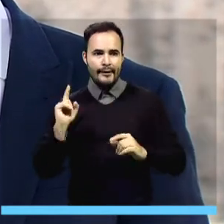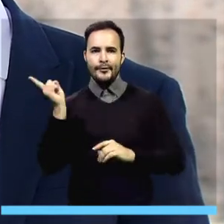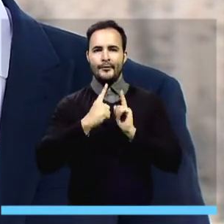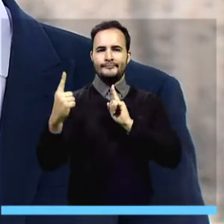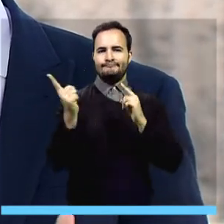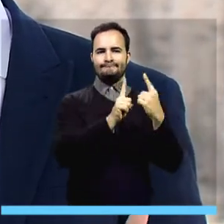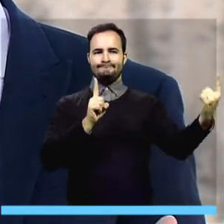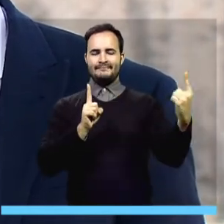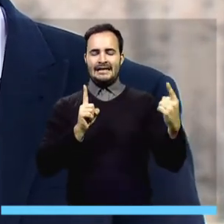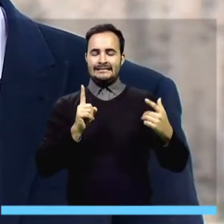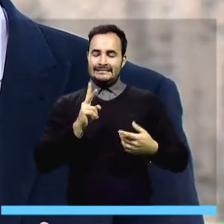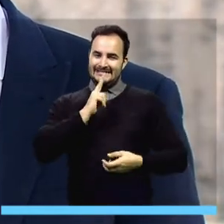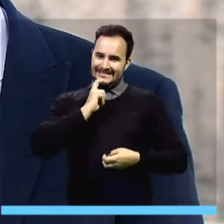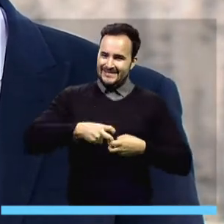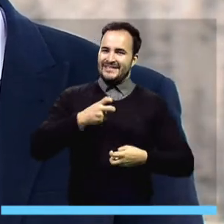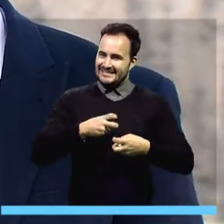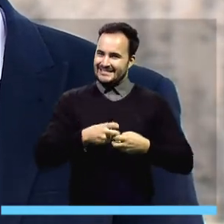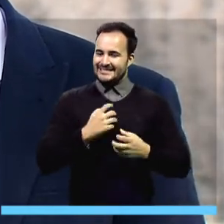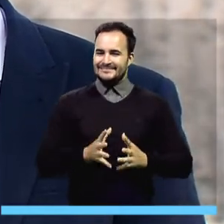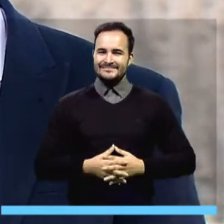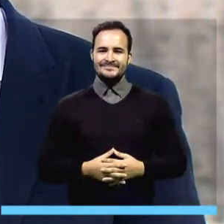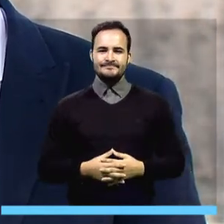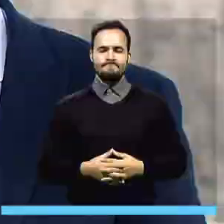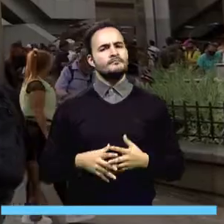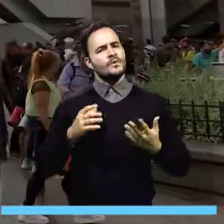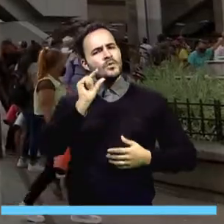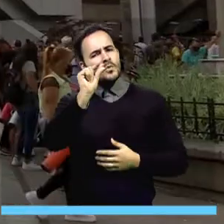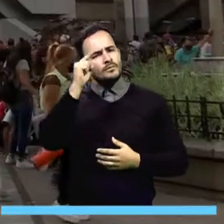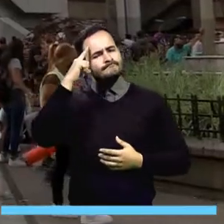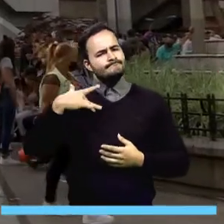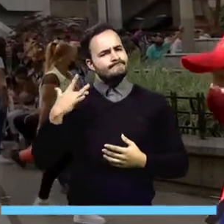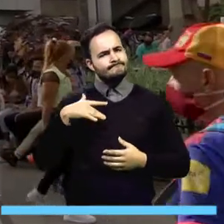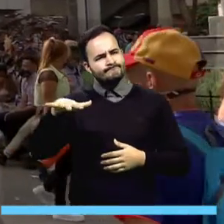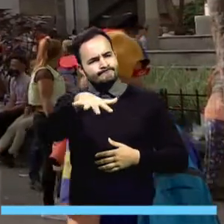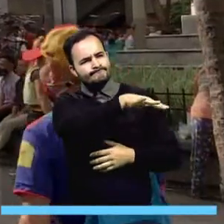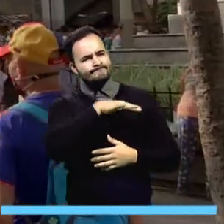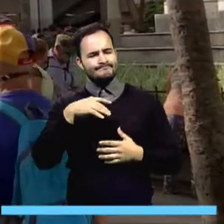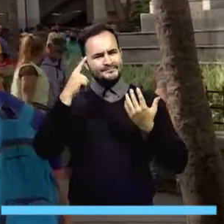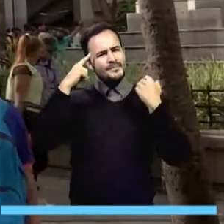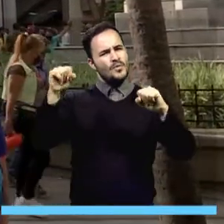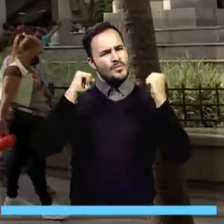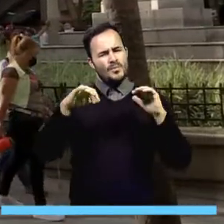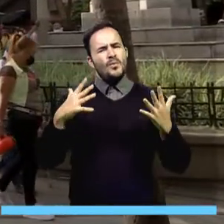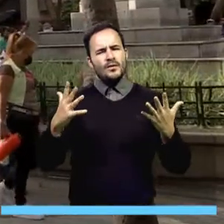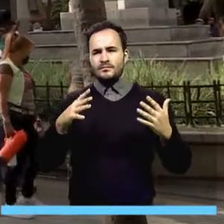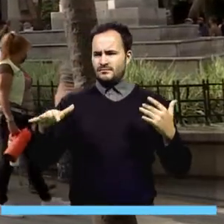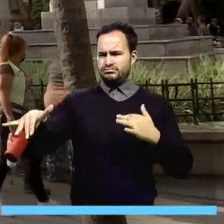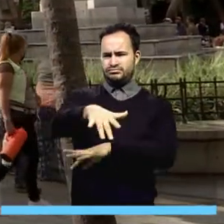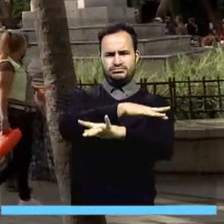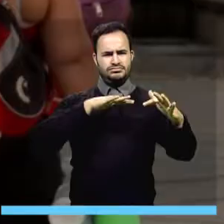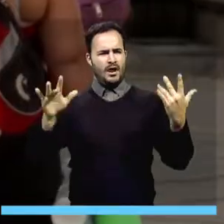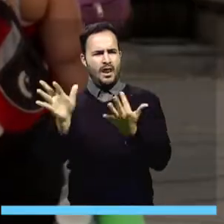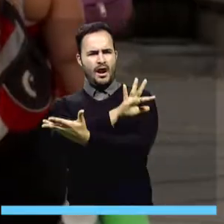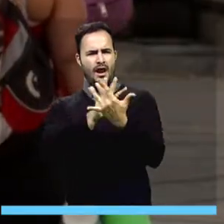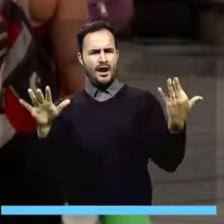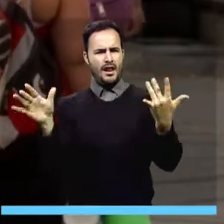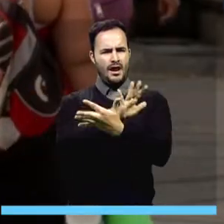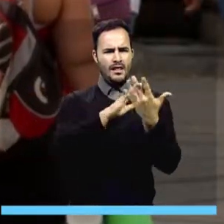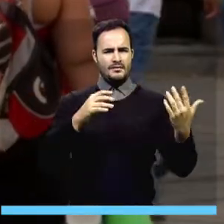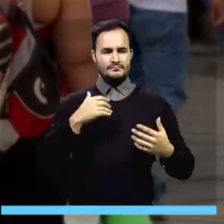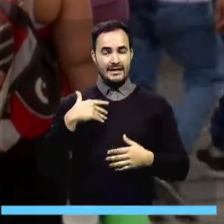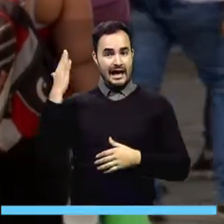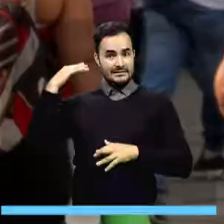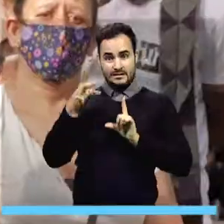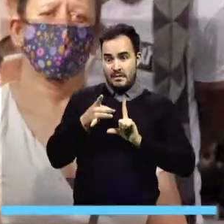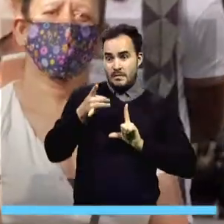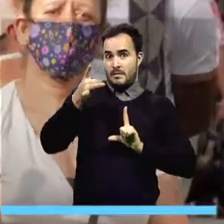este momento no se puede hacer como lo hacemos de manera normal. Me preocupa un poco ver que la población todavía sale tanto porque durante nuestro pico de